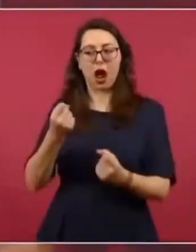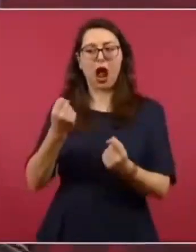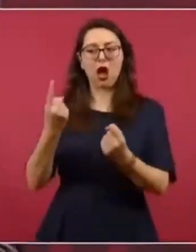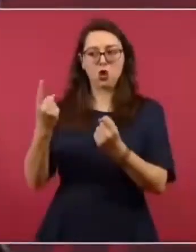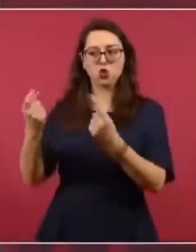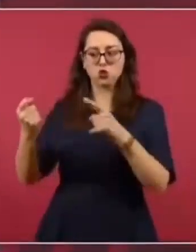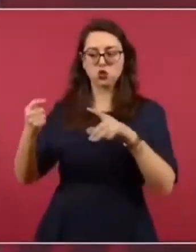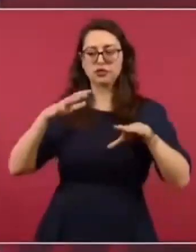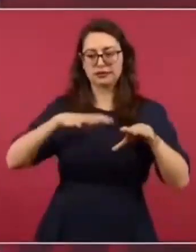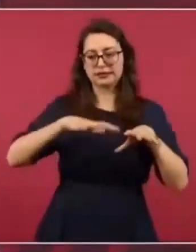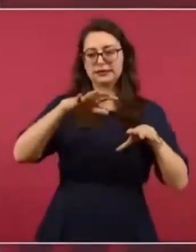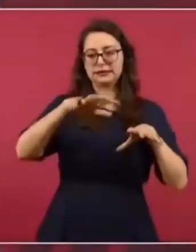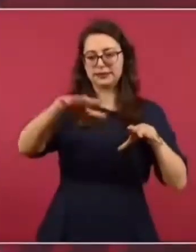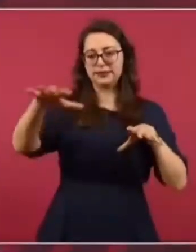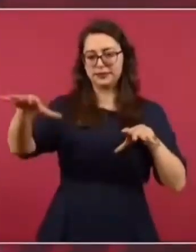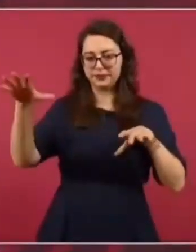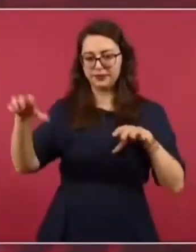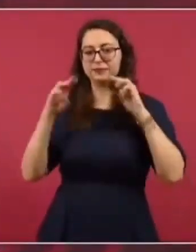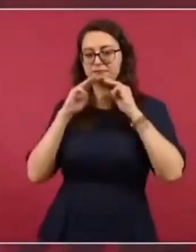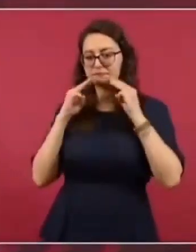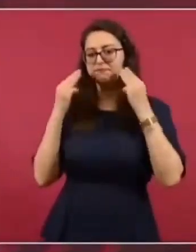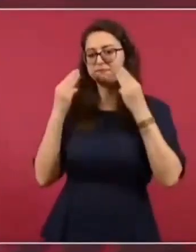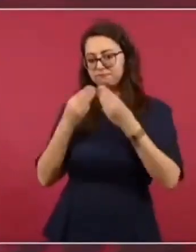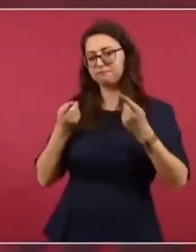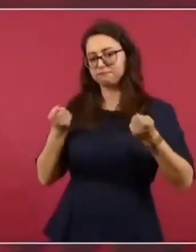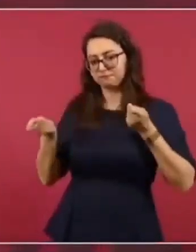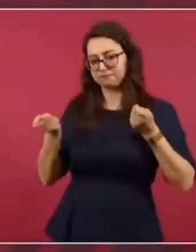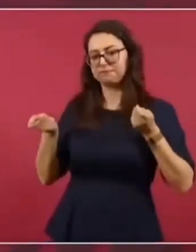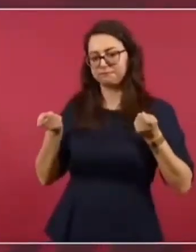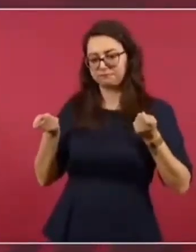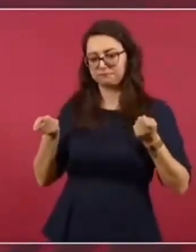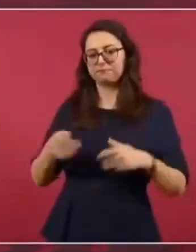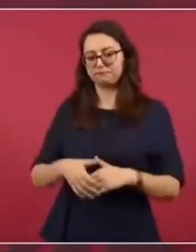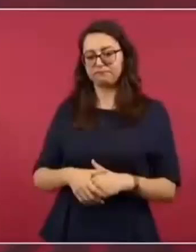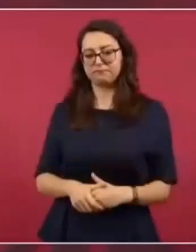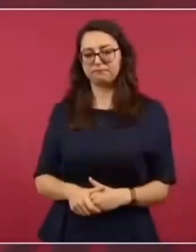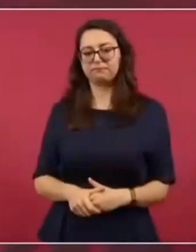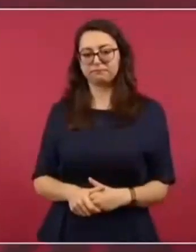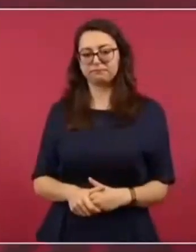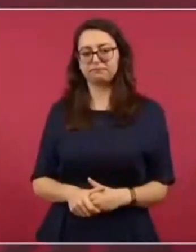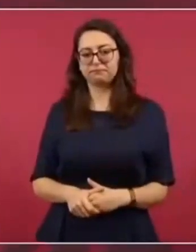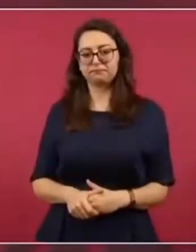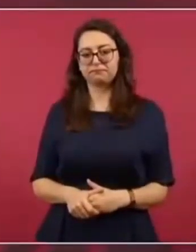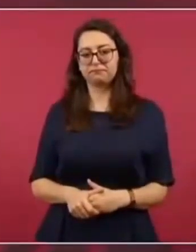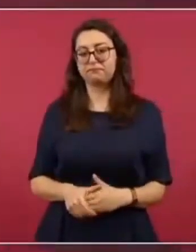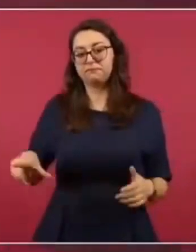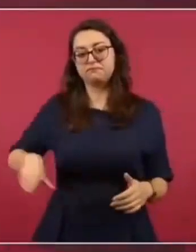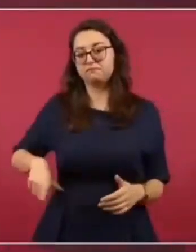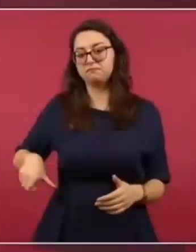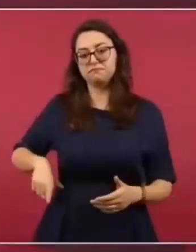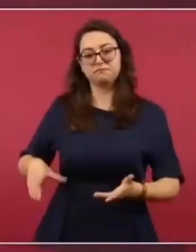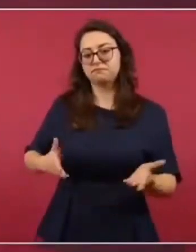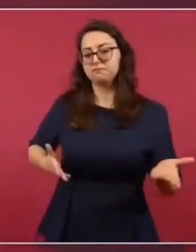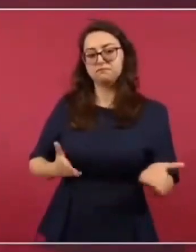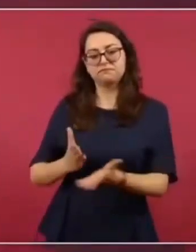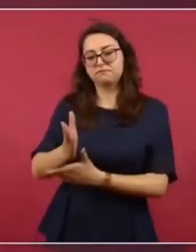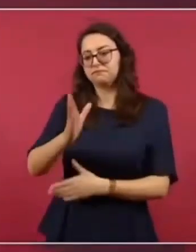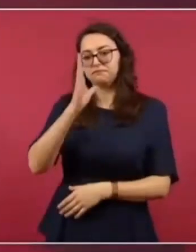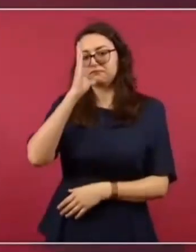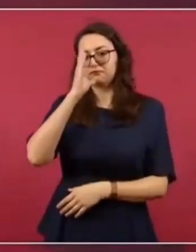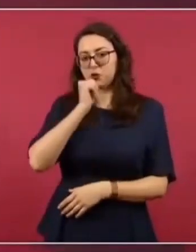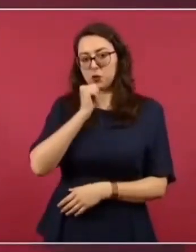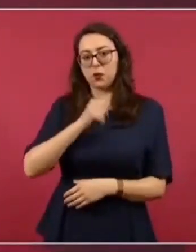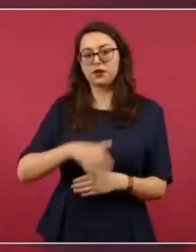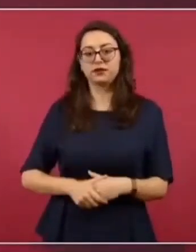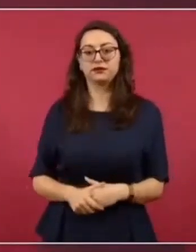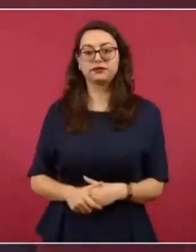gobierna el narco, donde no puede entrar el gobierno de